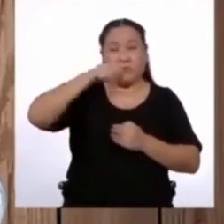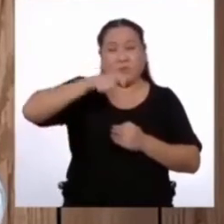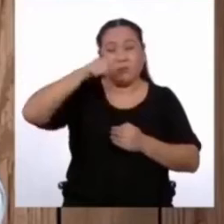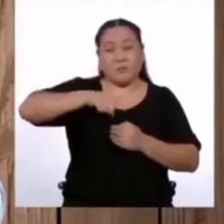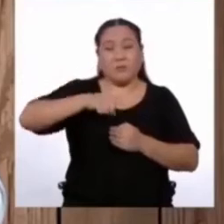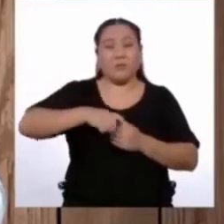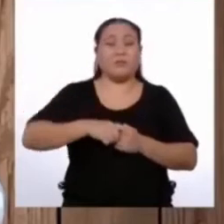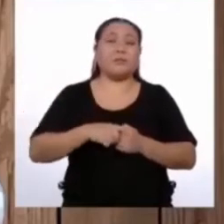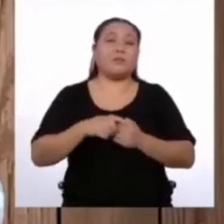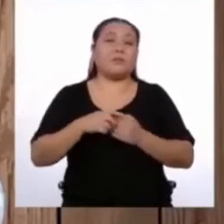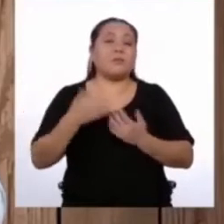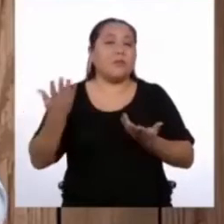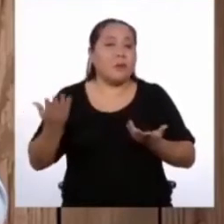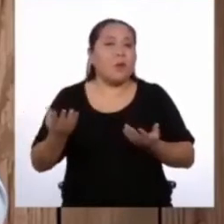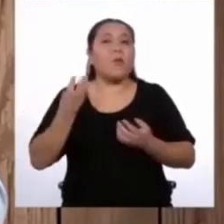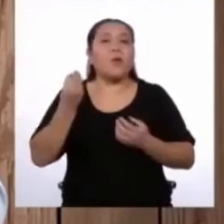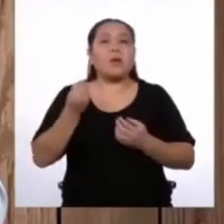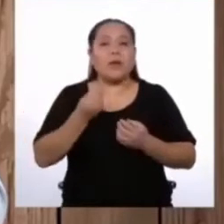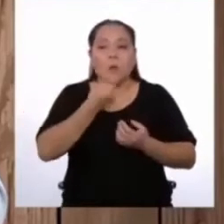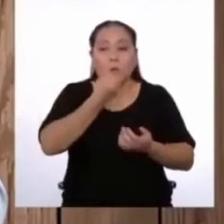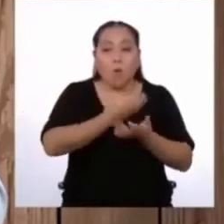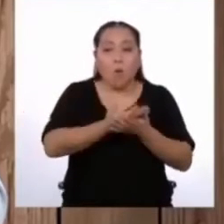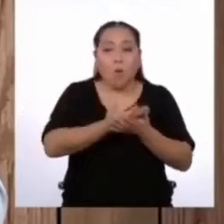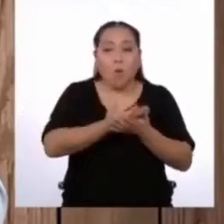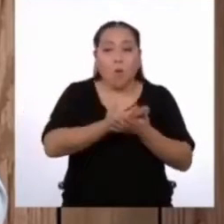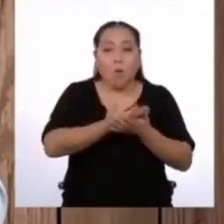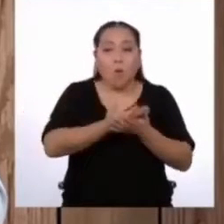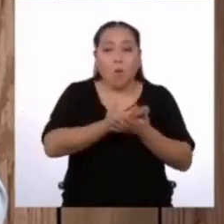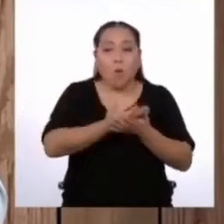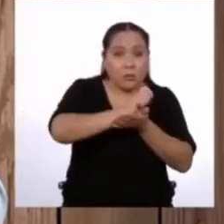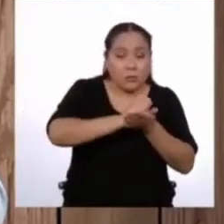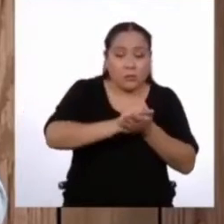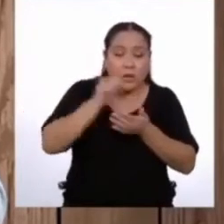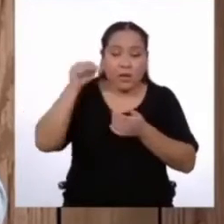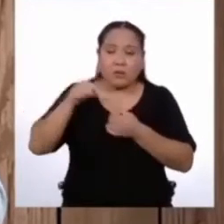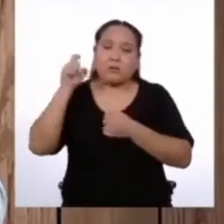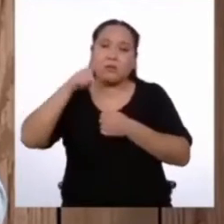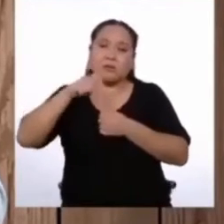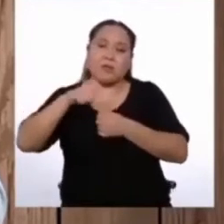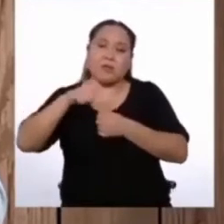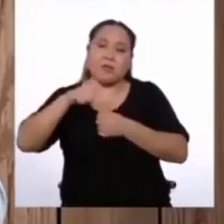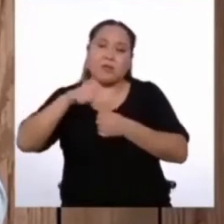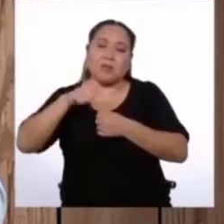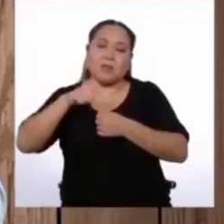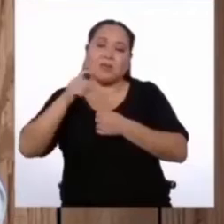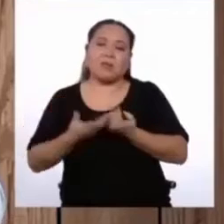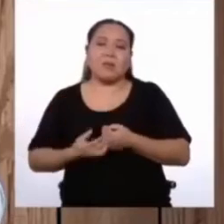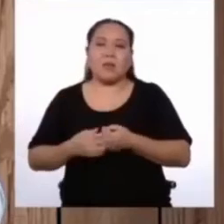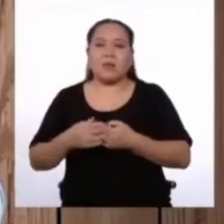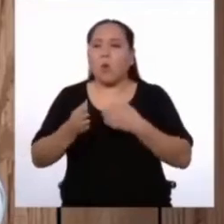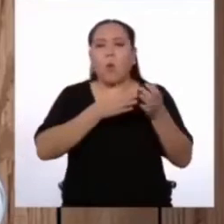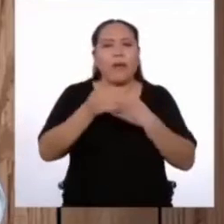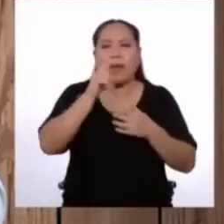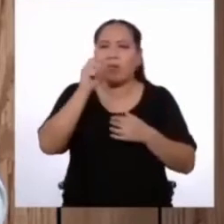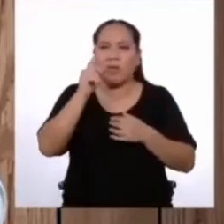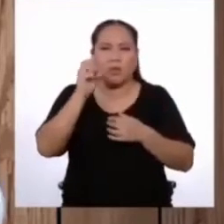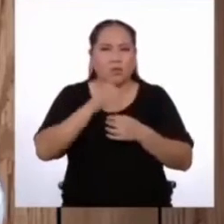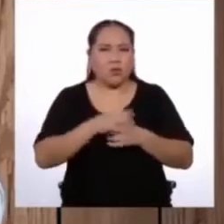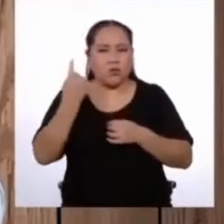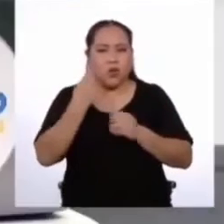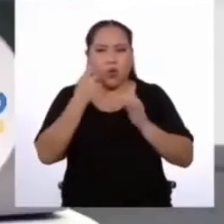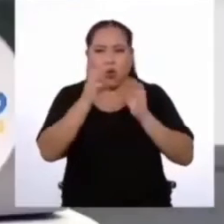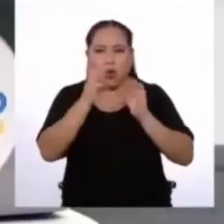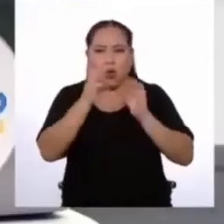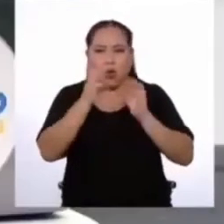realmente buena. Por si acaso, esta planificación se aplica a la escritura de cualquier tipo de texto, no solo para los